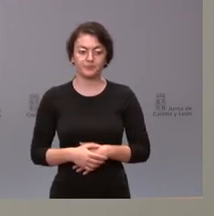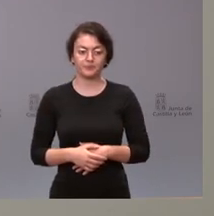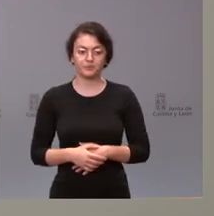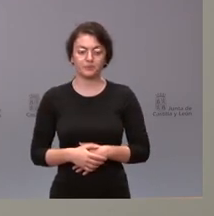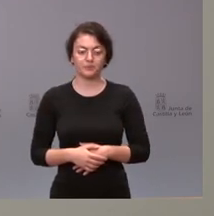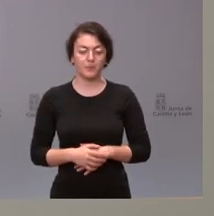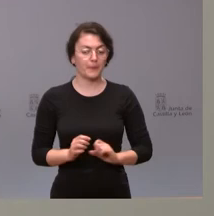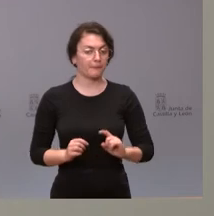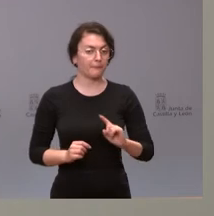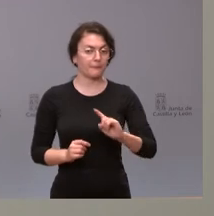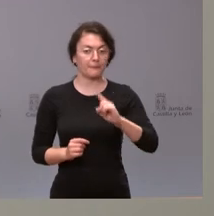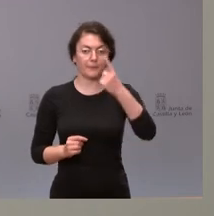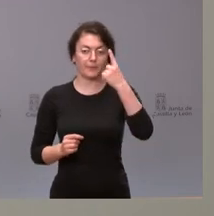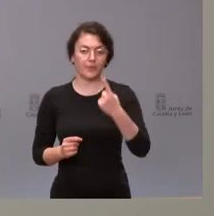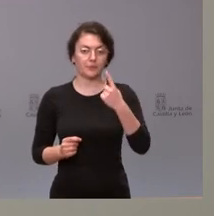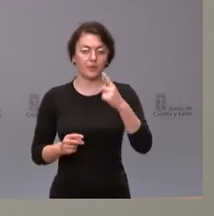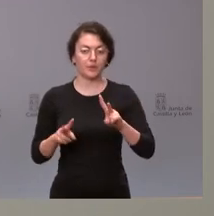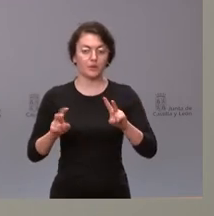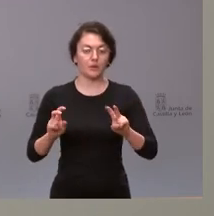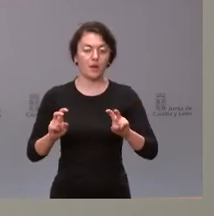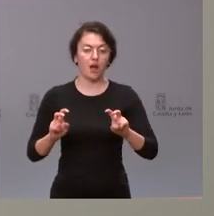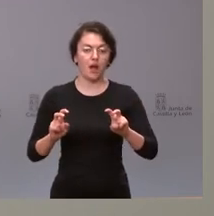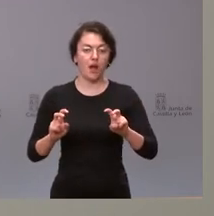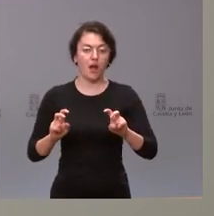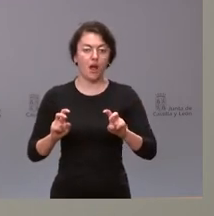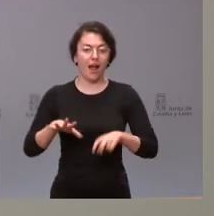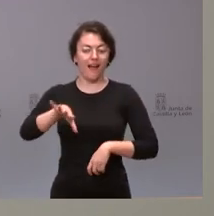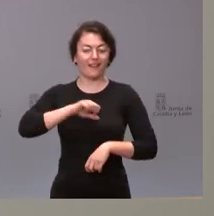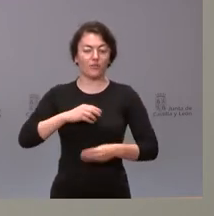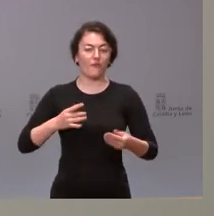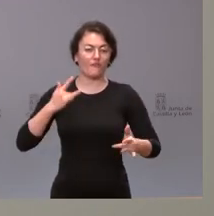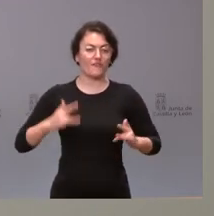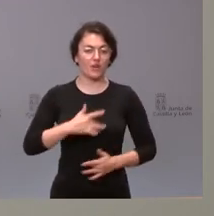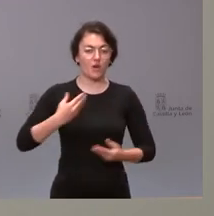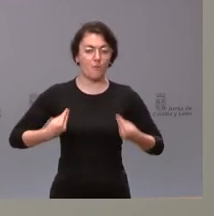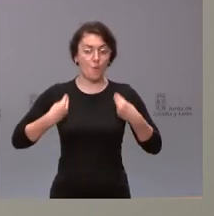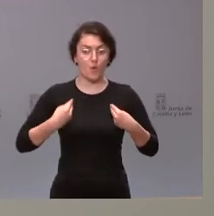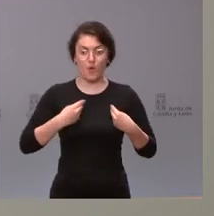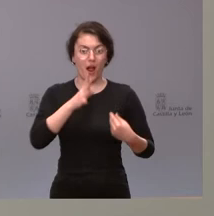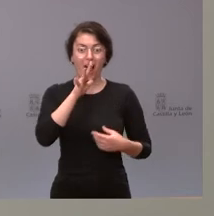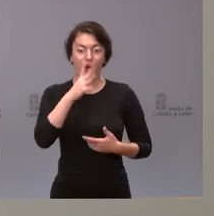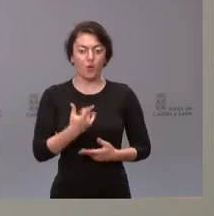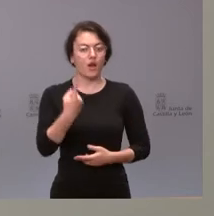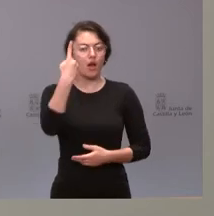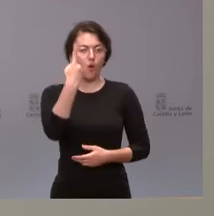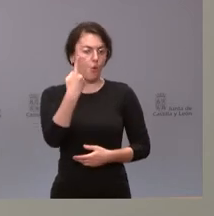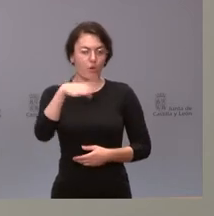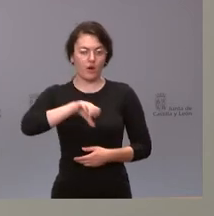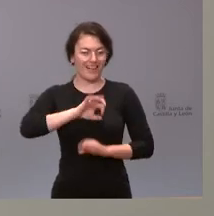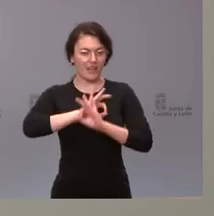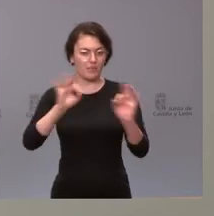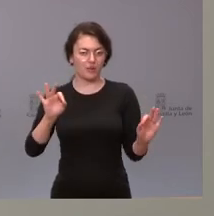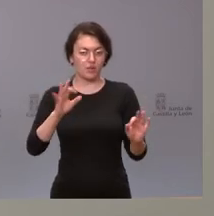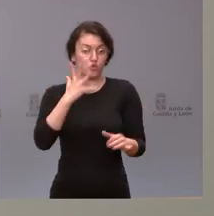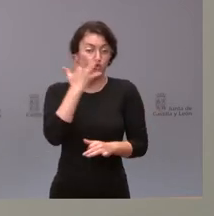En primer lugar, el caso de las virulas del mono solo hay un caso sospechoso. a este momento y es el que se está analizando, el que se